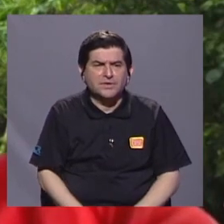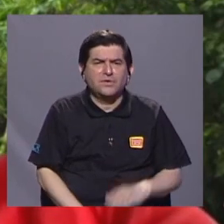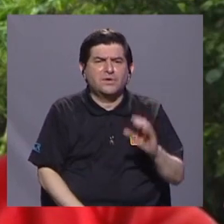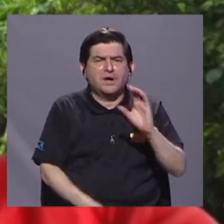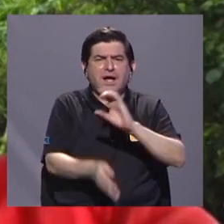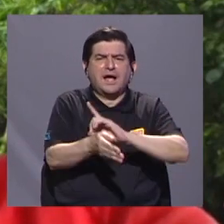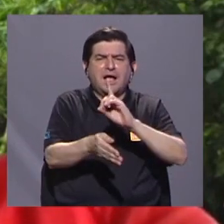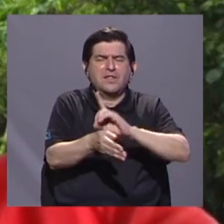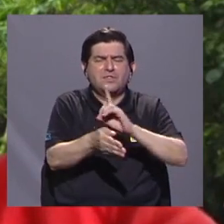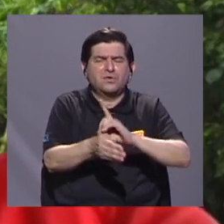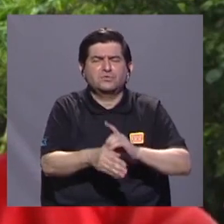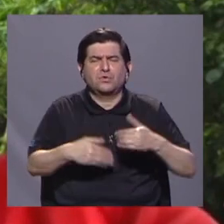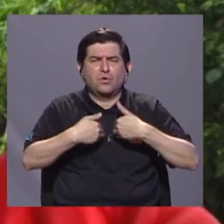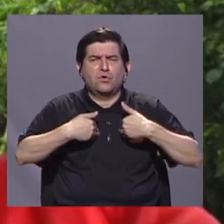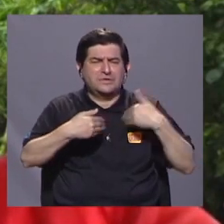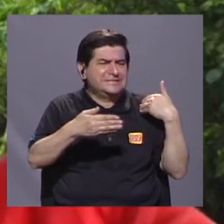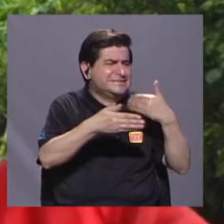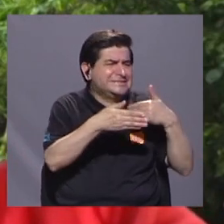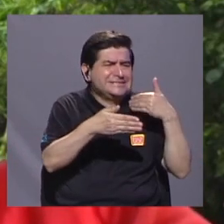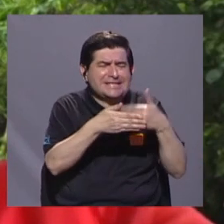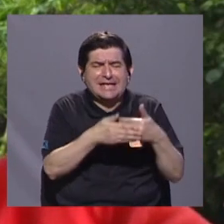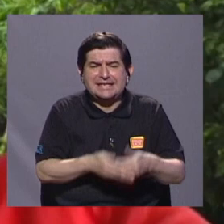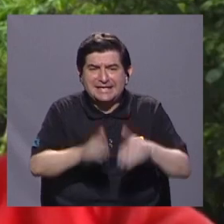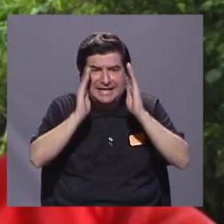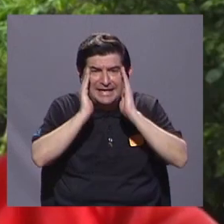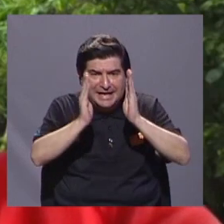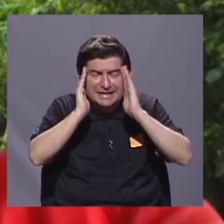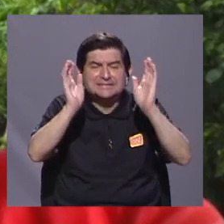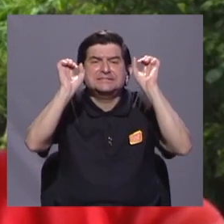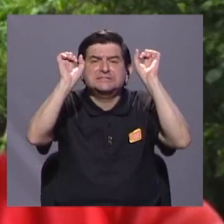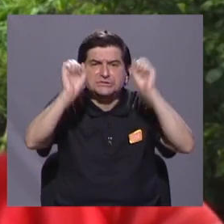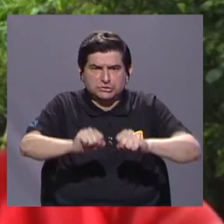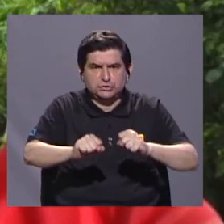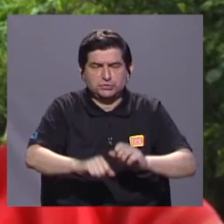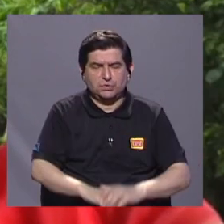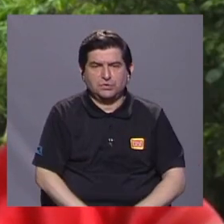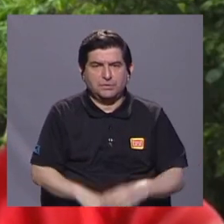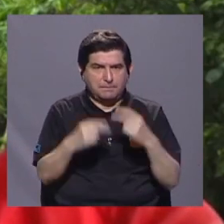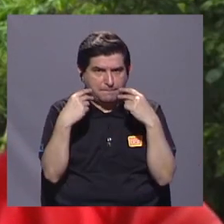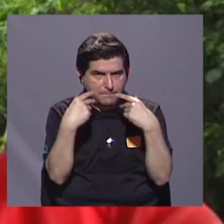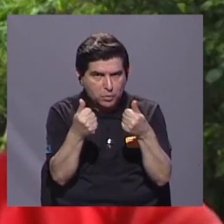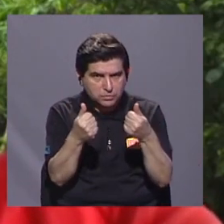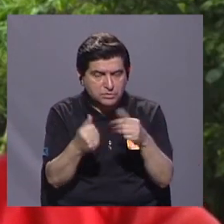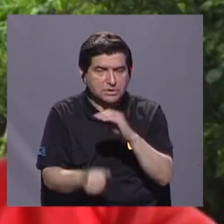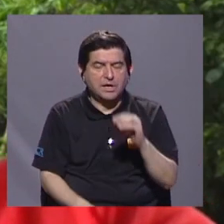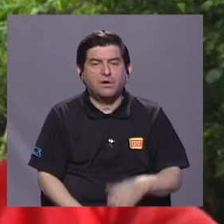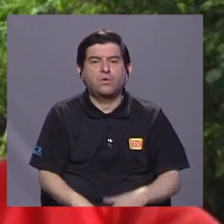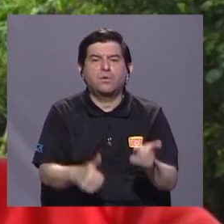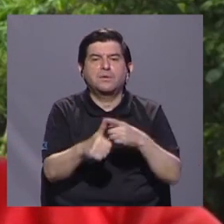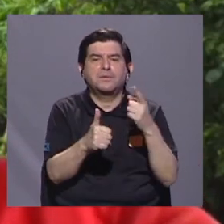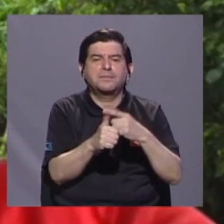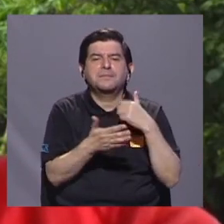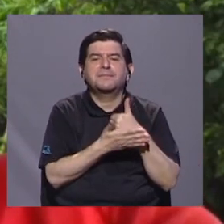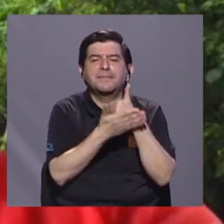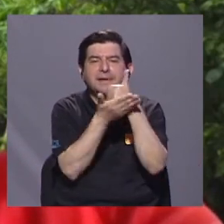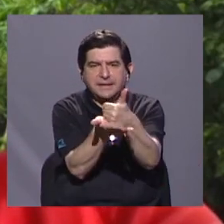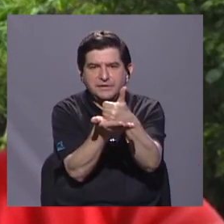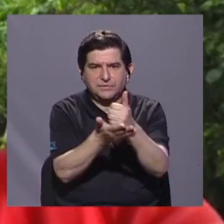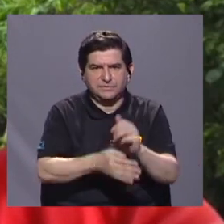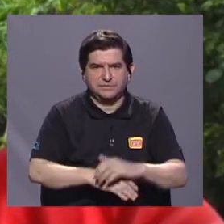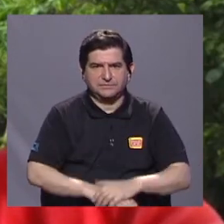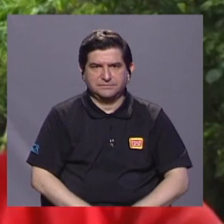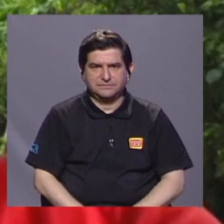veterinario más cercano que le pueda dar una atención, verdad, inmediata o un primeros auxilios en este caso.